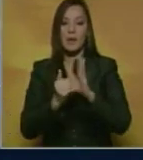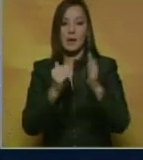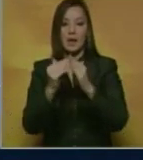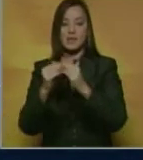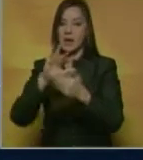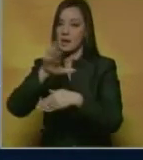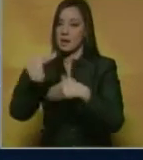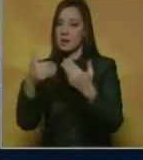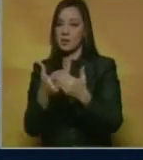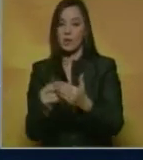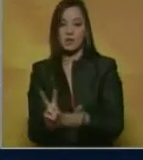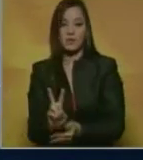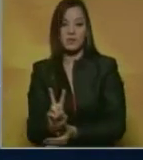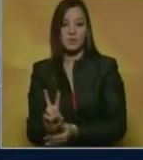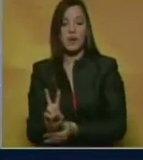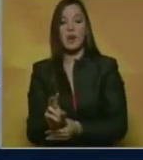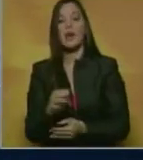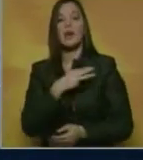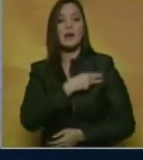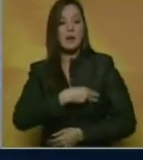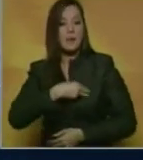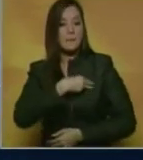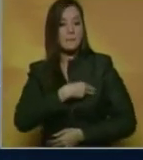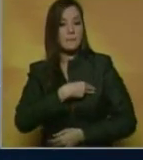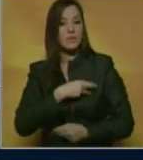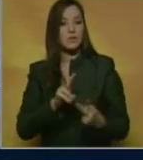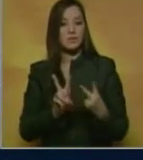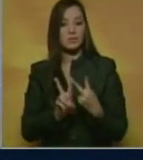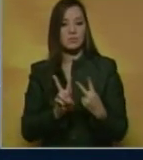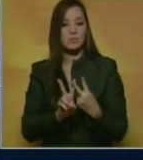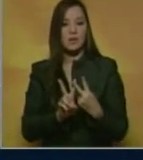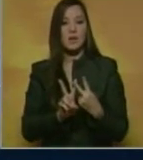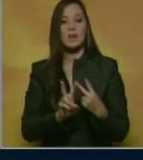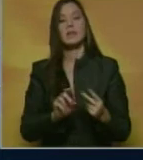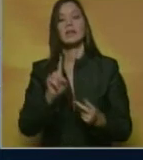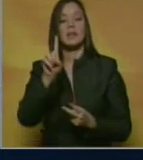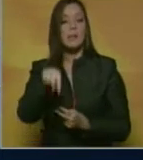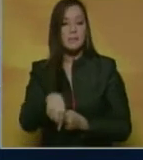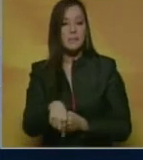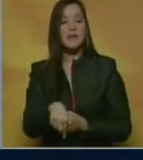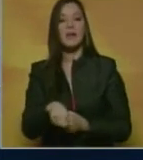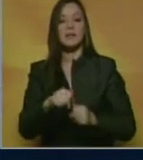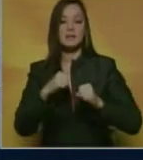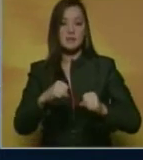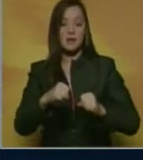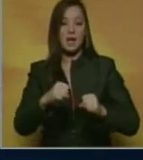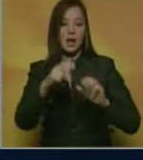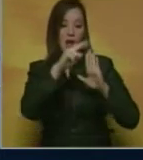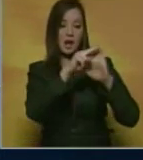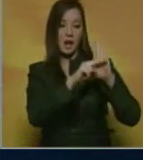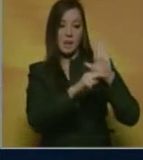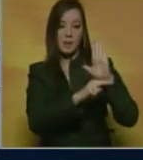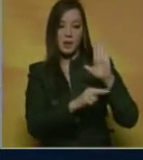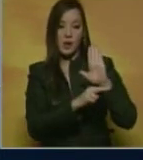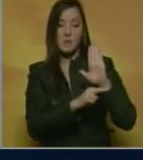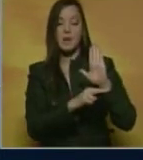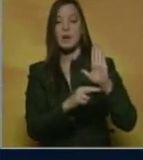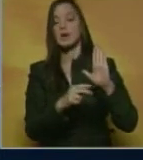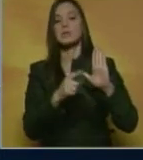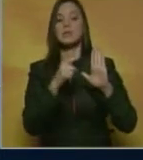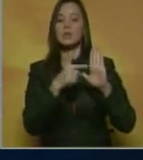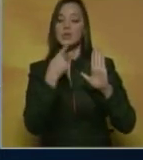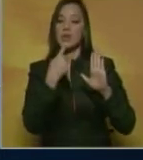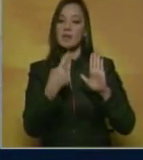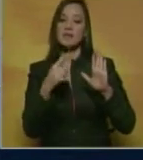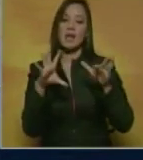en el marco del programa de la Gran Misión Vivienda Venezuela y paralelo a ello se fortalecieron los programas de afianzamiento de la